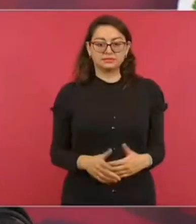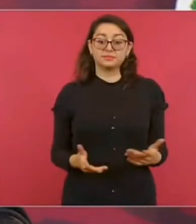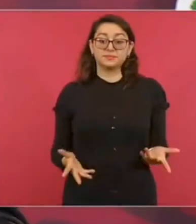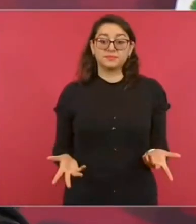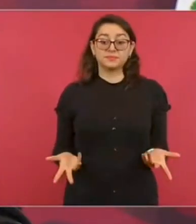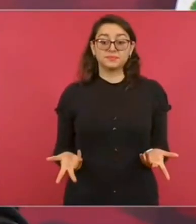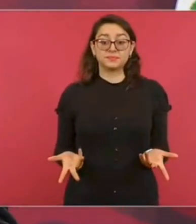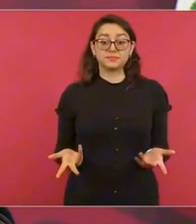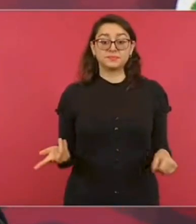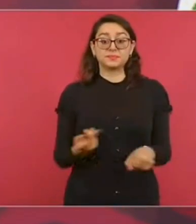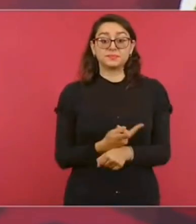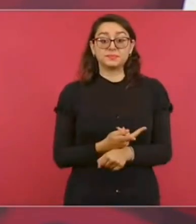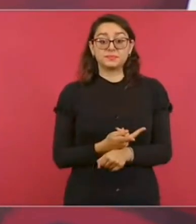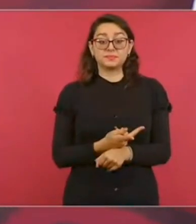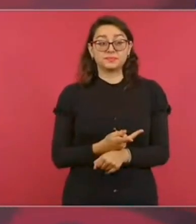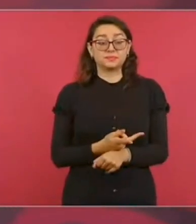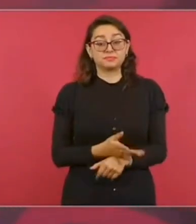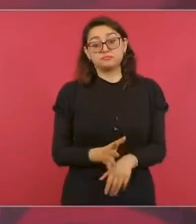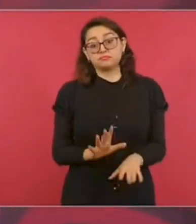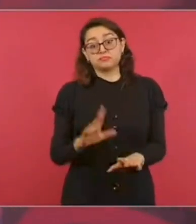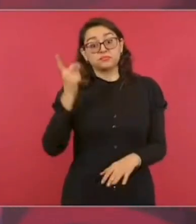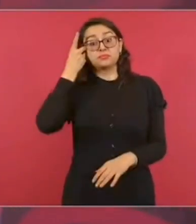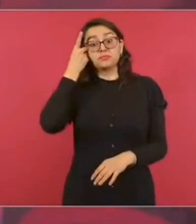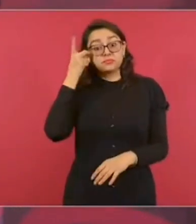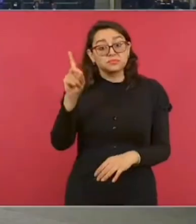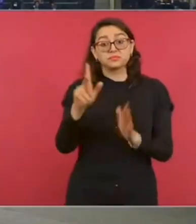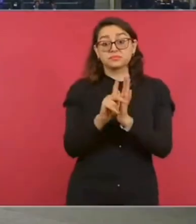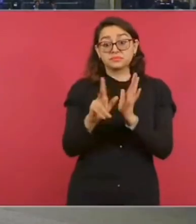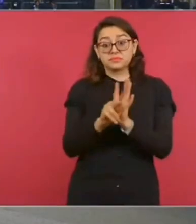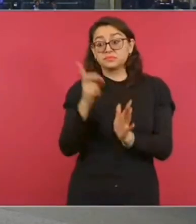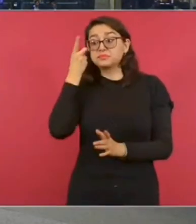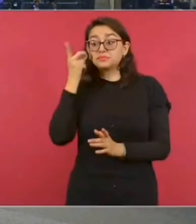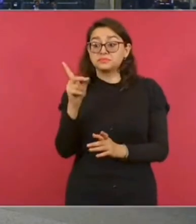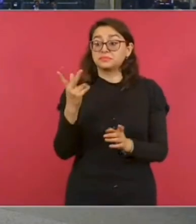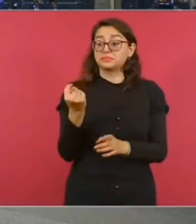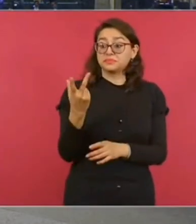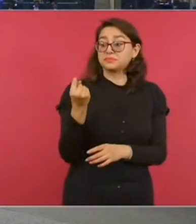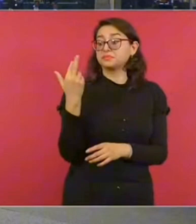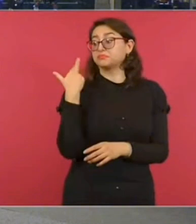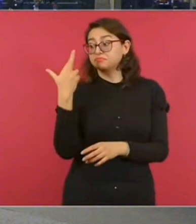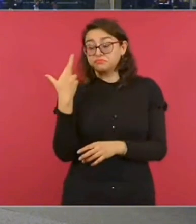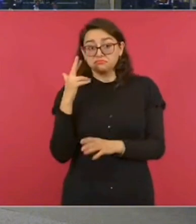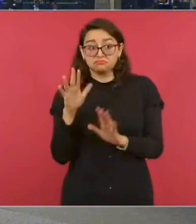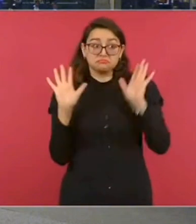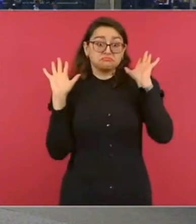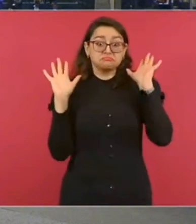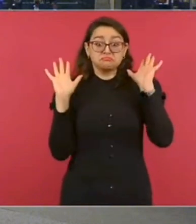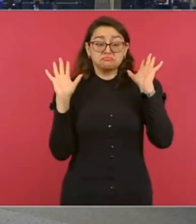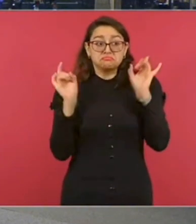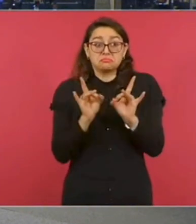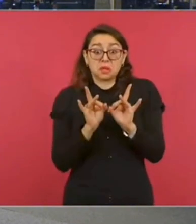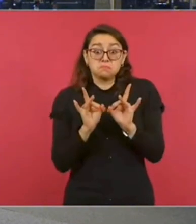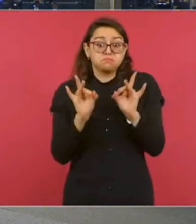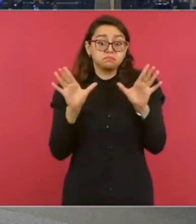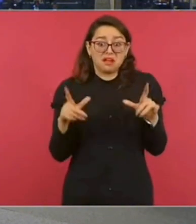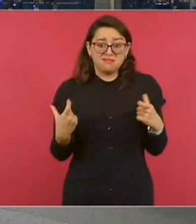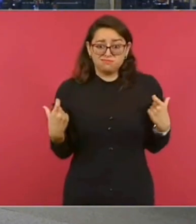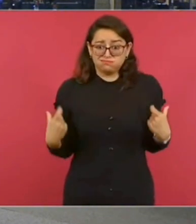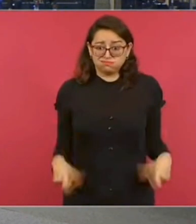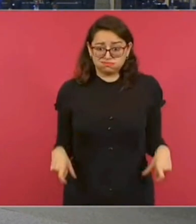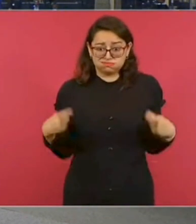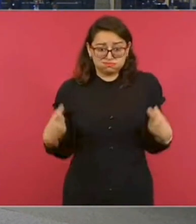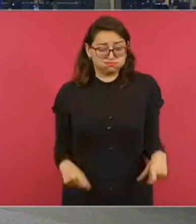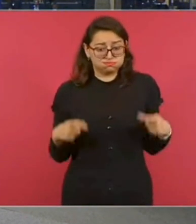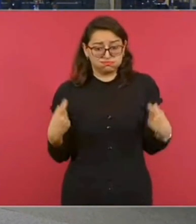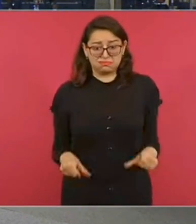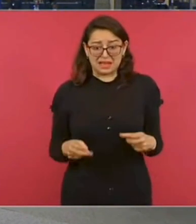en algunos casos, de los más ricos de México y de los que más negocios jugosos tenían